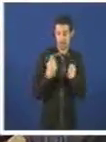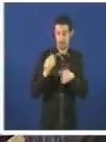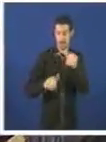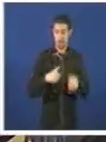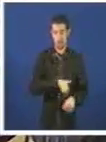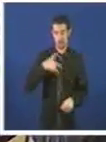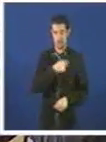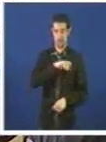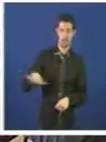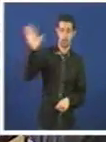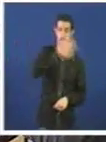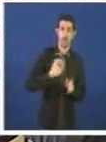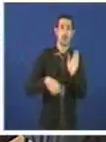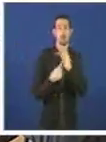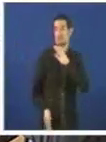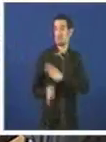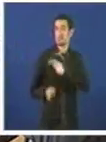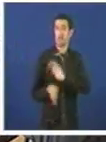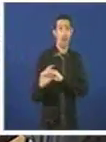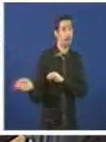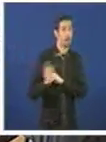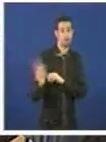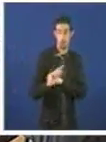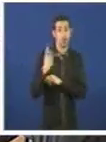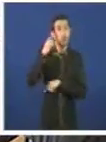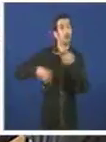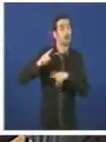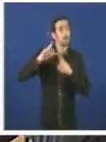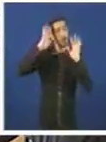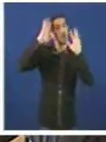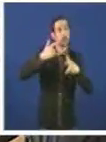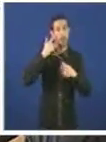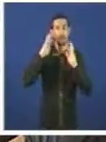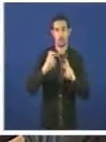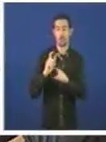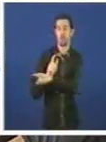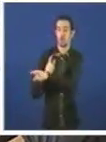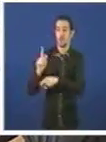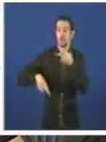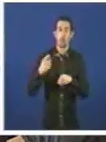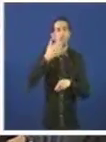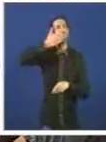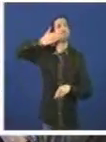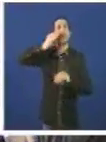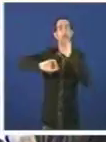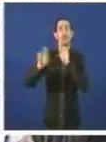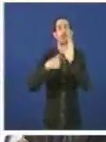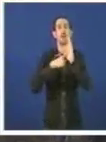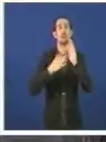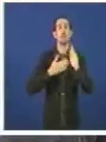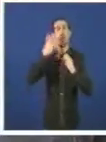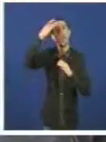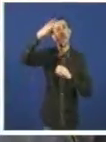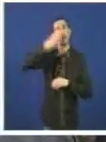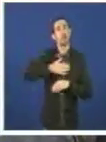avisou que a lei non era viable, que se faría o que se puidera, a pesar de que vostedes teñen presumido que tamén esta lei era a Lei do Partido Popular.